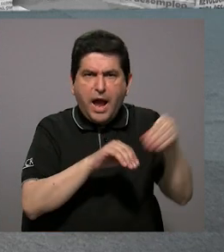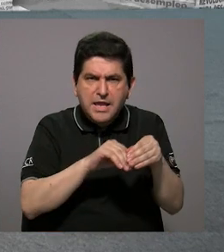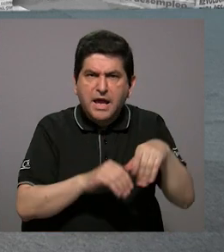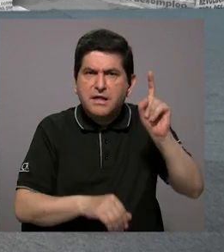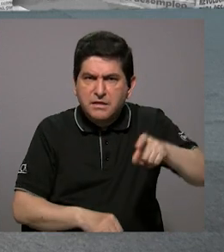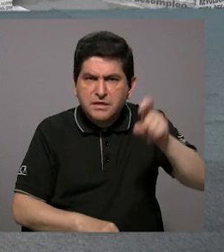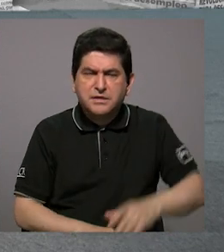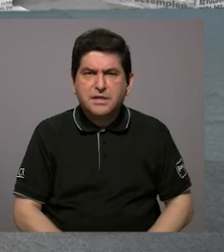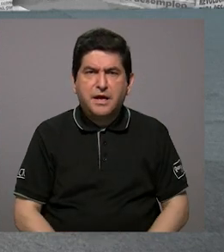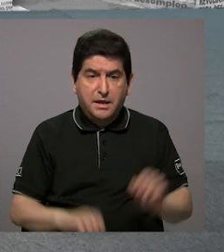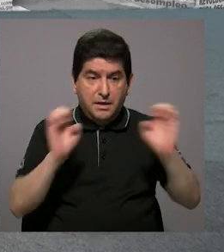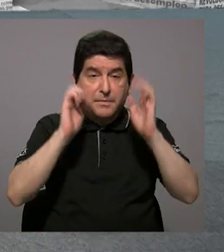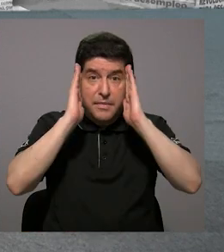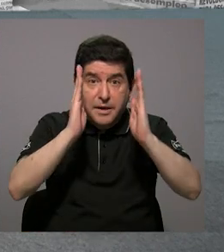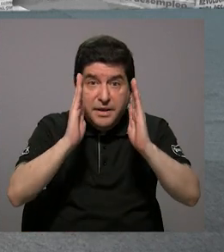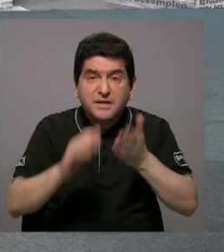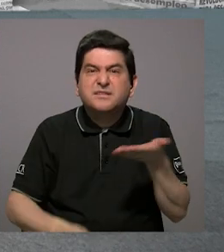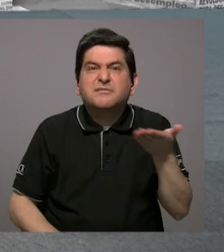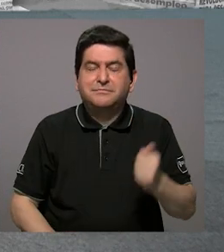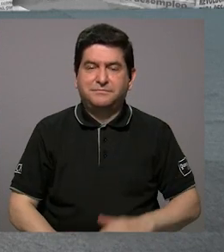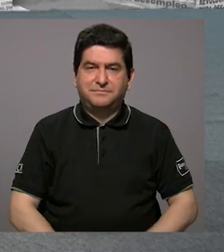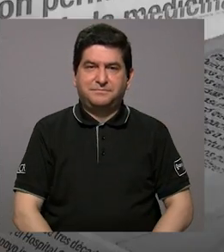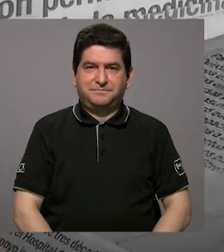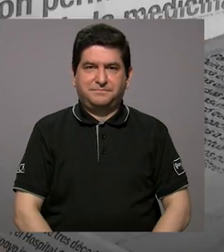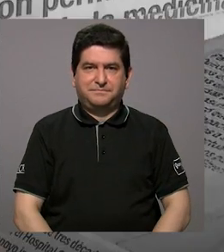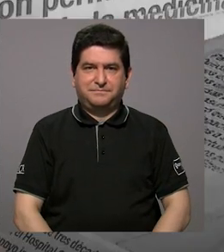algo adicional para esta emergencia.